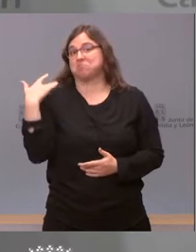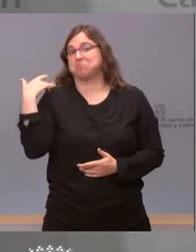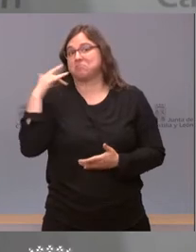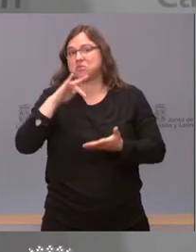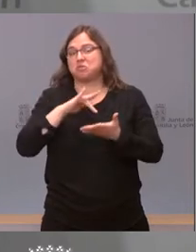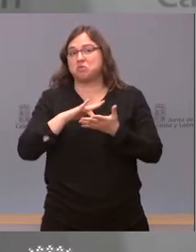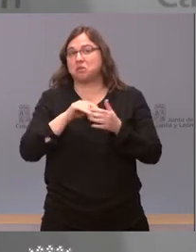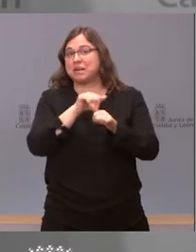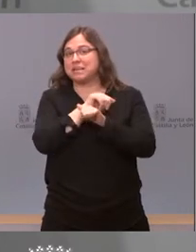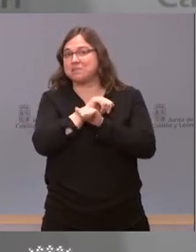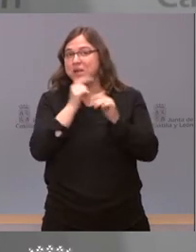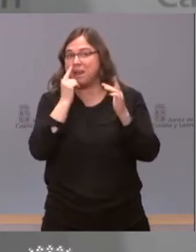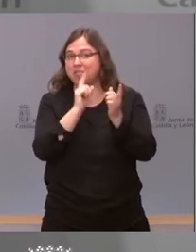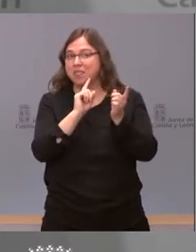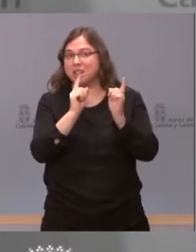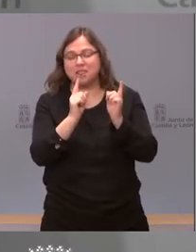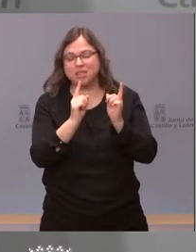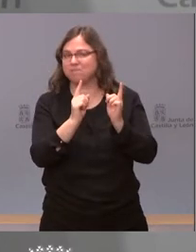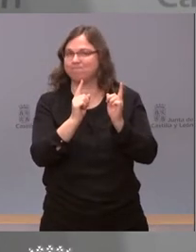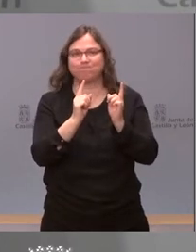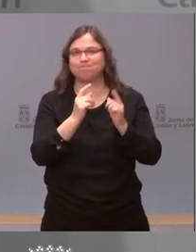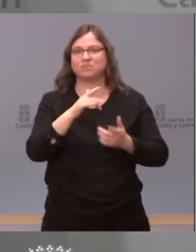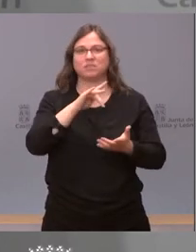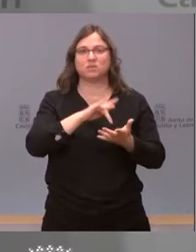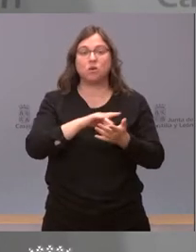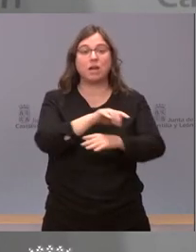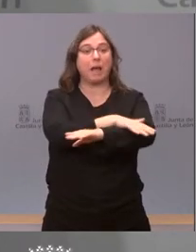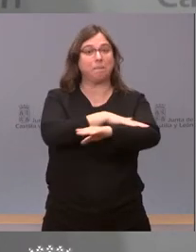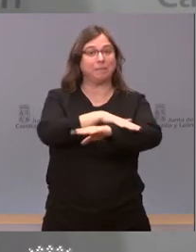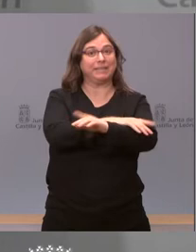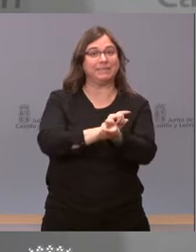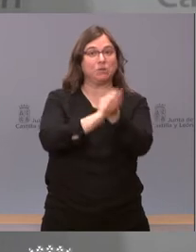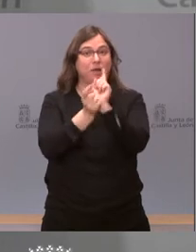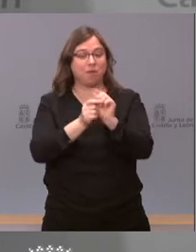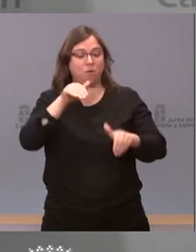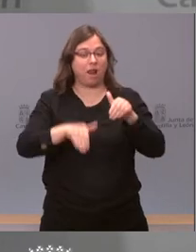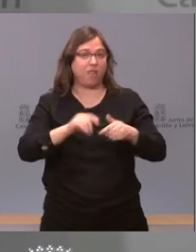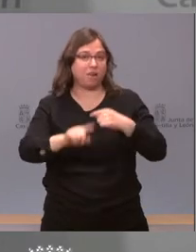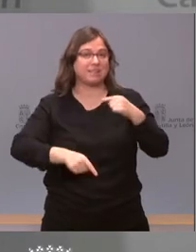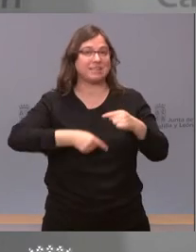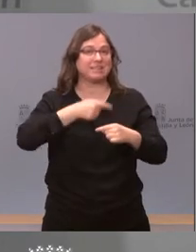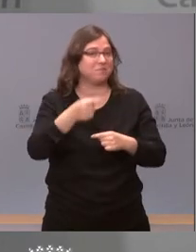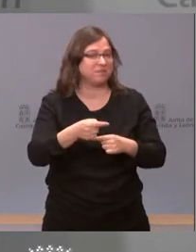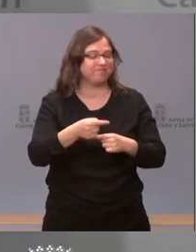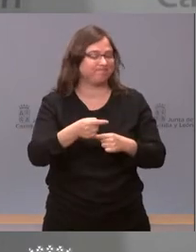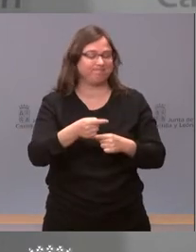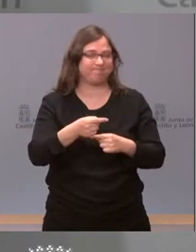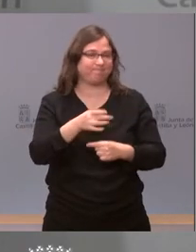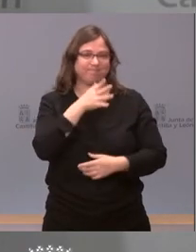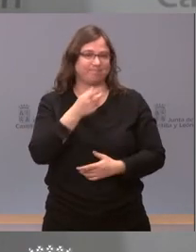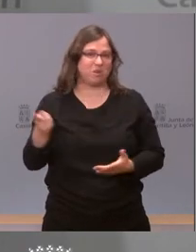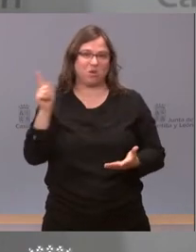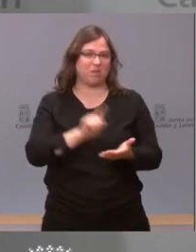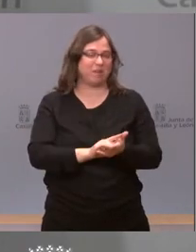cambiaron las cosas, cuando cambiamos el ministro y pasaron las elecciones. Pero así que hemos vuelto a asumirnos en otro